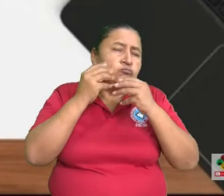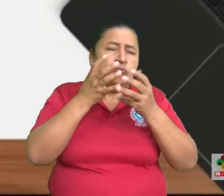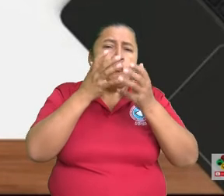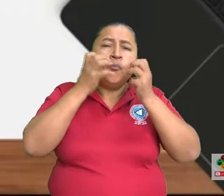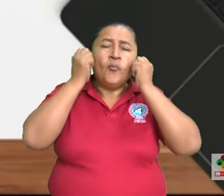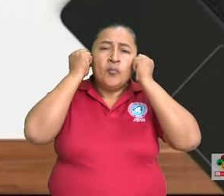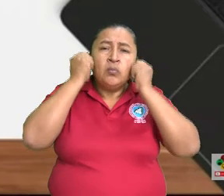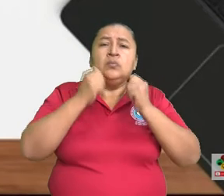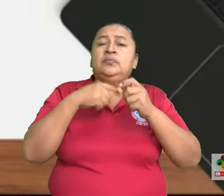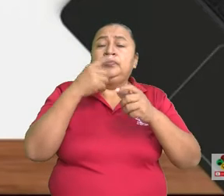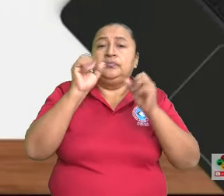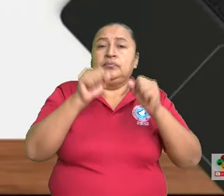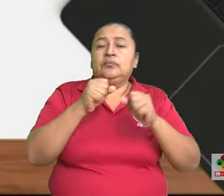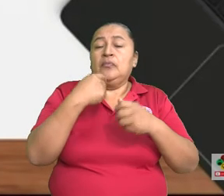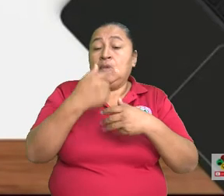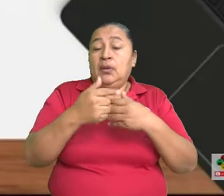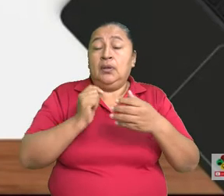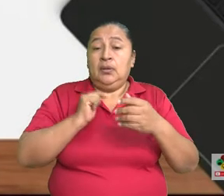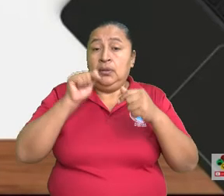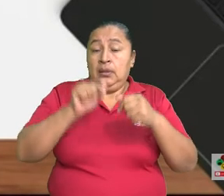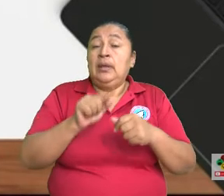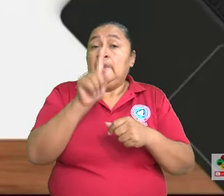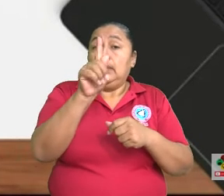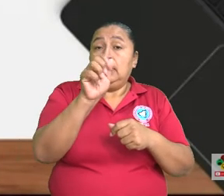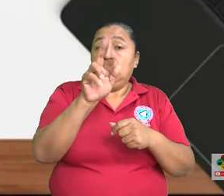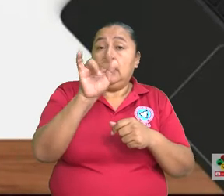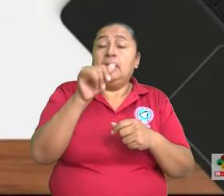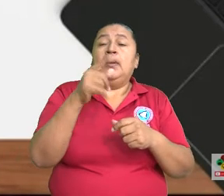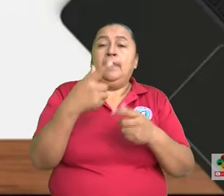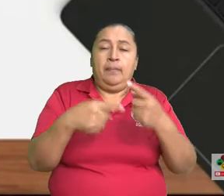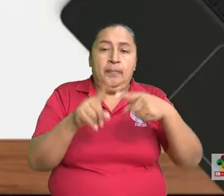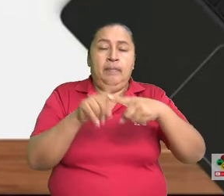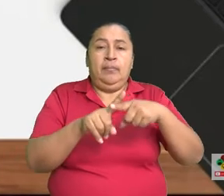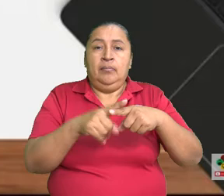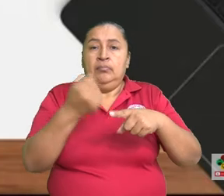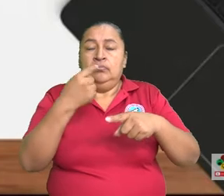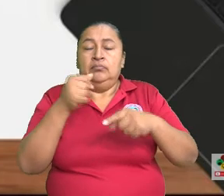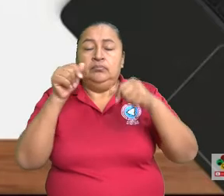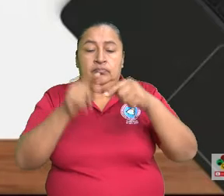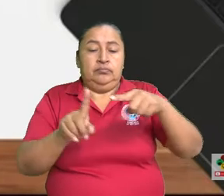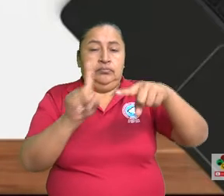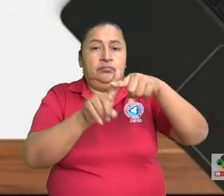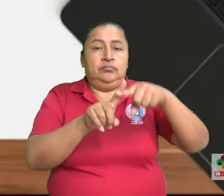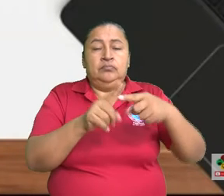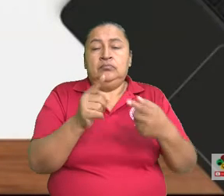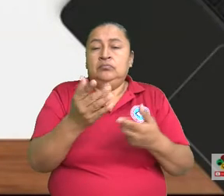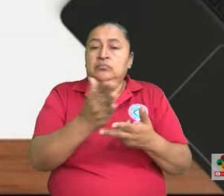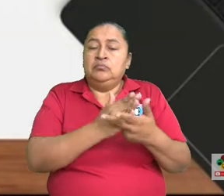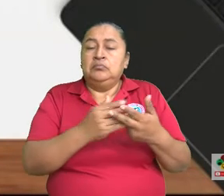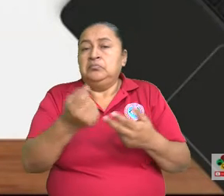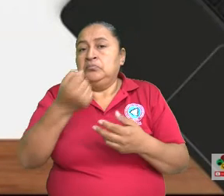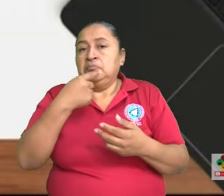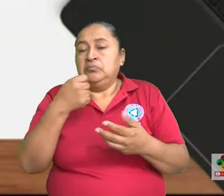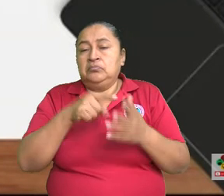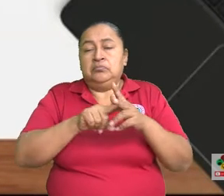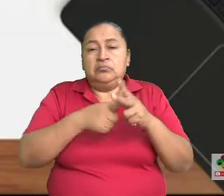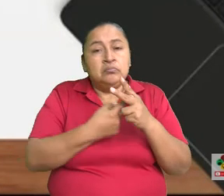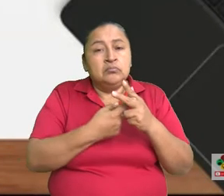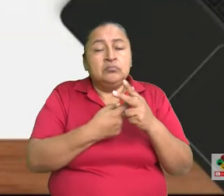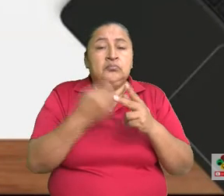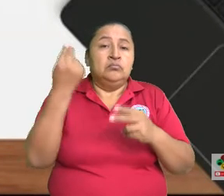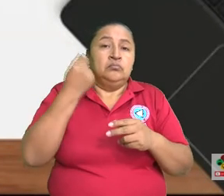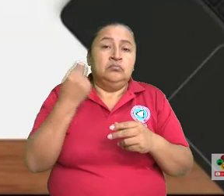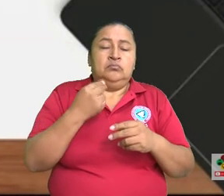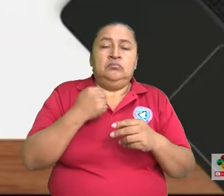De hecho, pues, la terapia es parte del tratamiento como tal, pues, como coadyuvante. Dentro de los fármacos, inicialmente, pues,